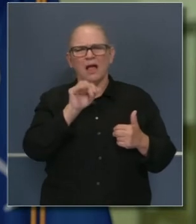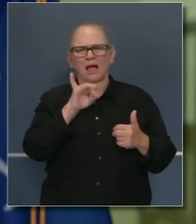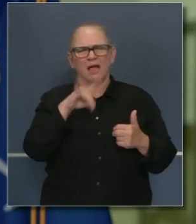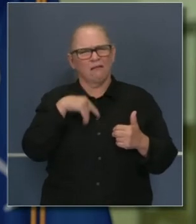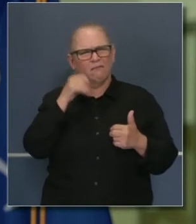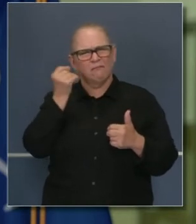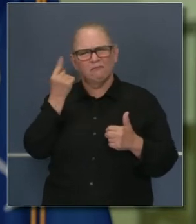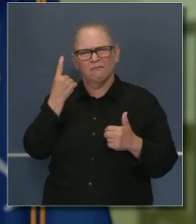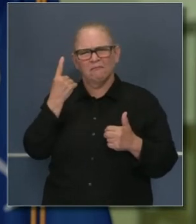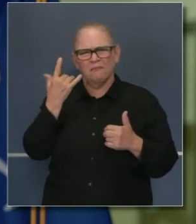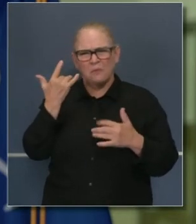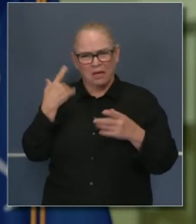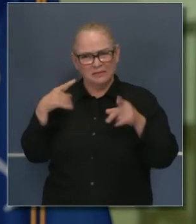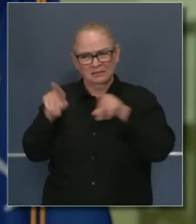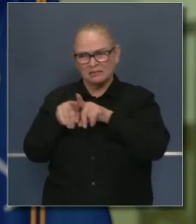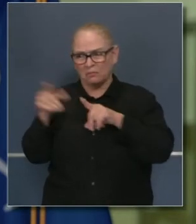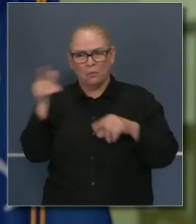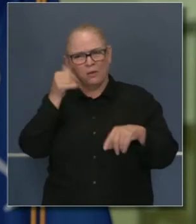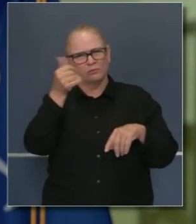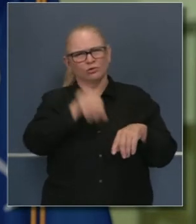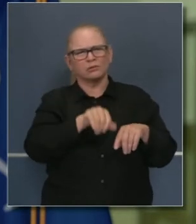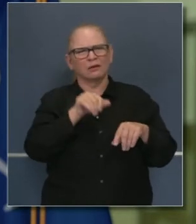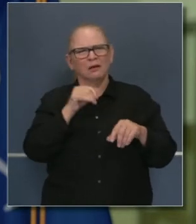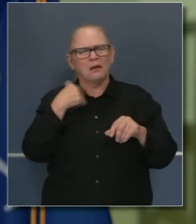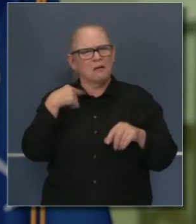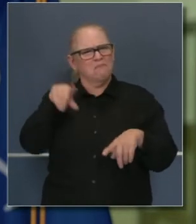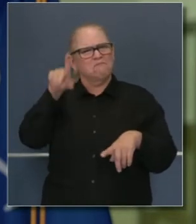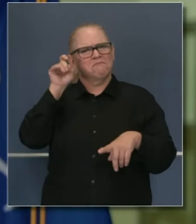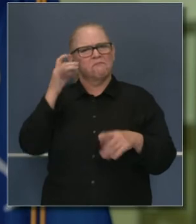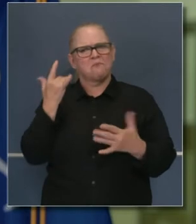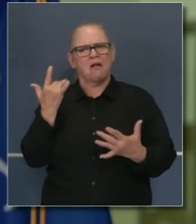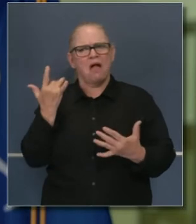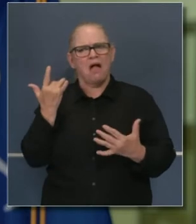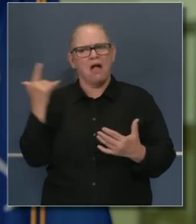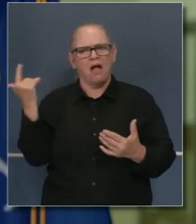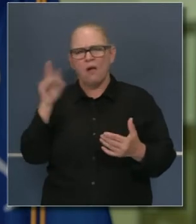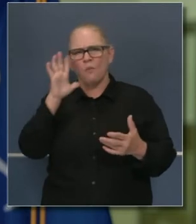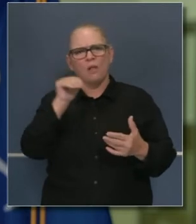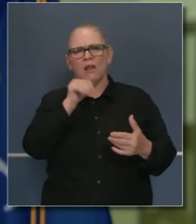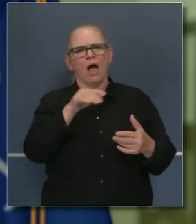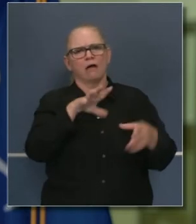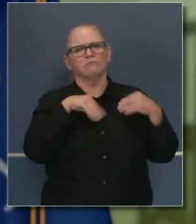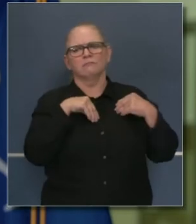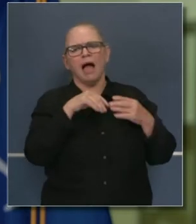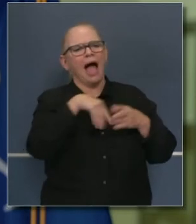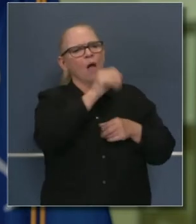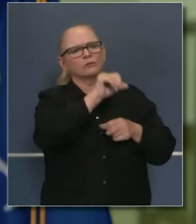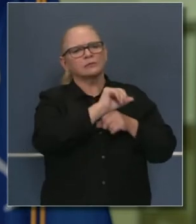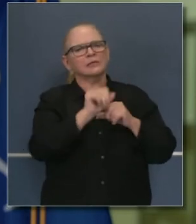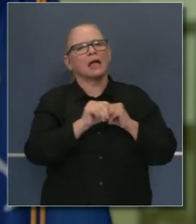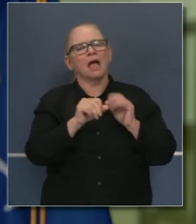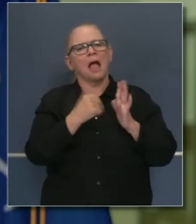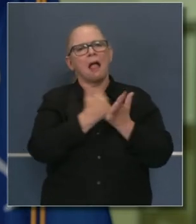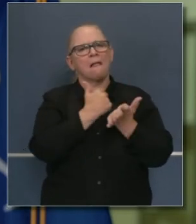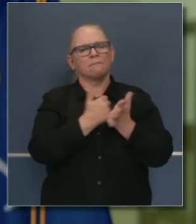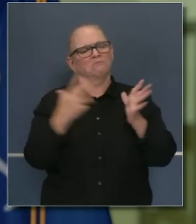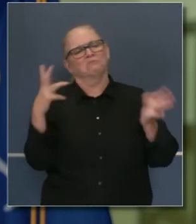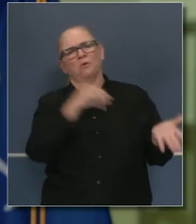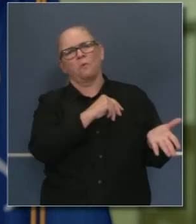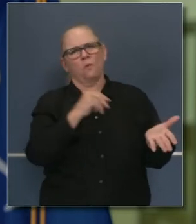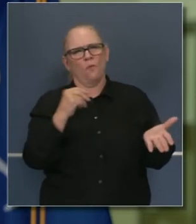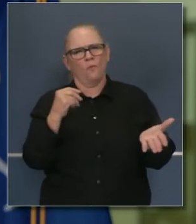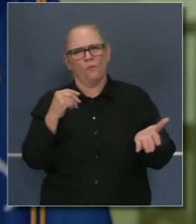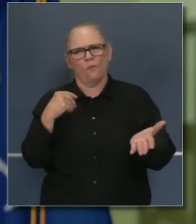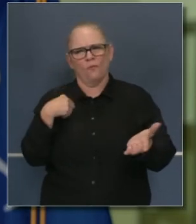en la propia comunidad. ¿Está viendo usted esta necesidad para quizás ir fuera del